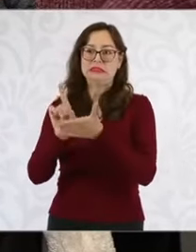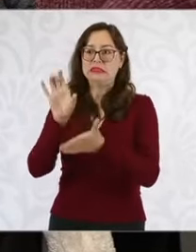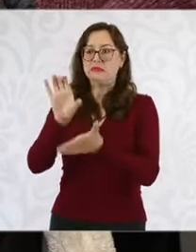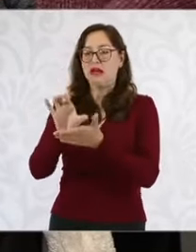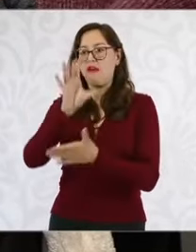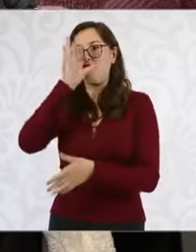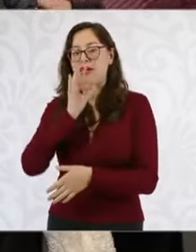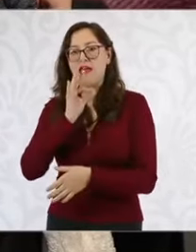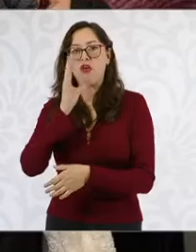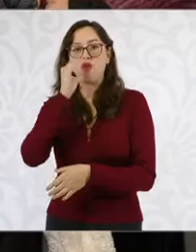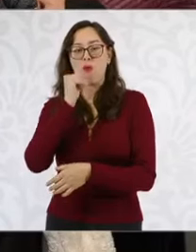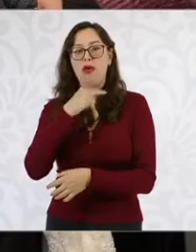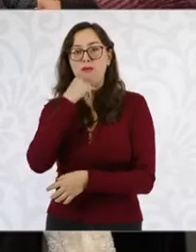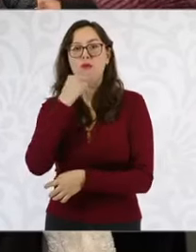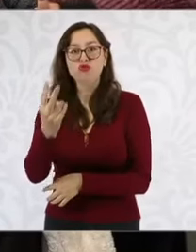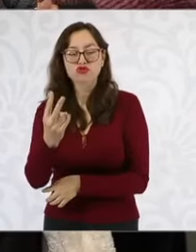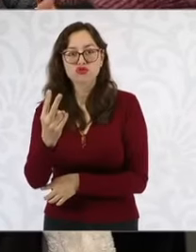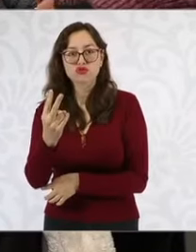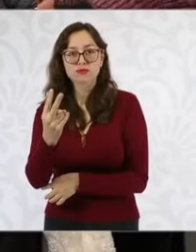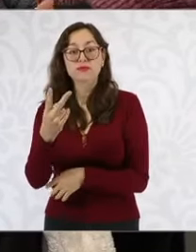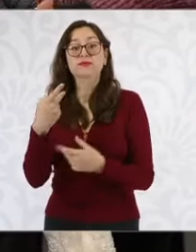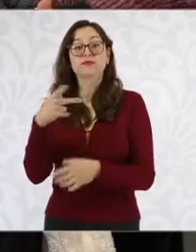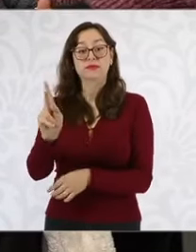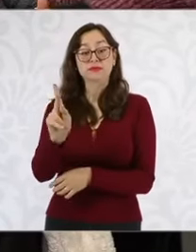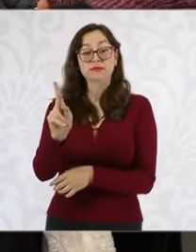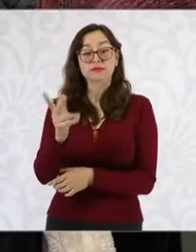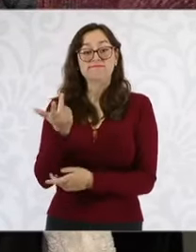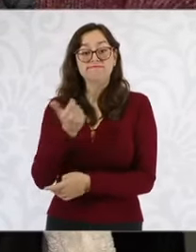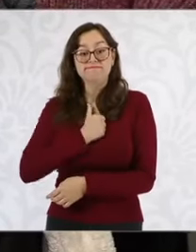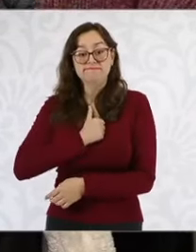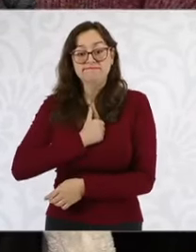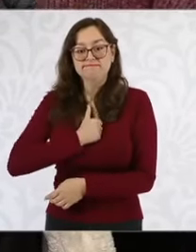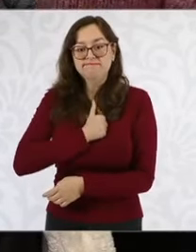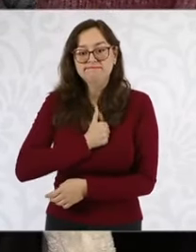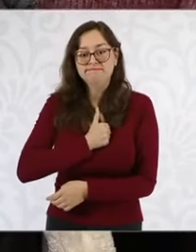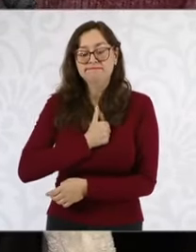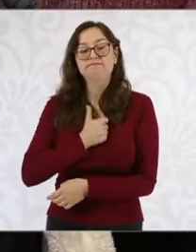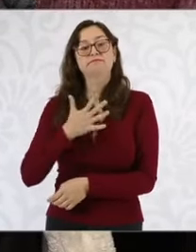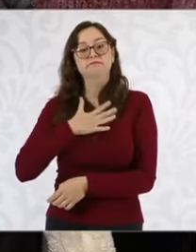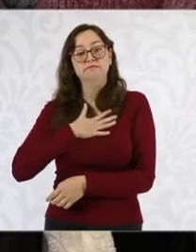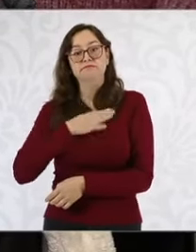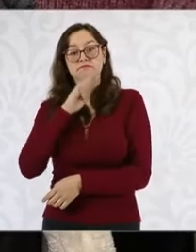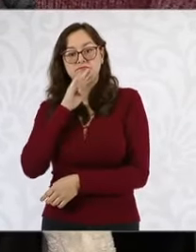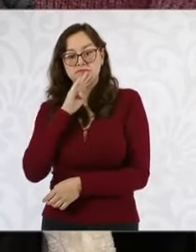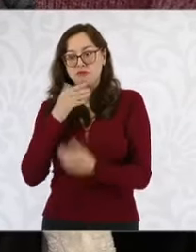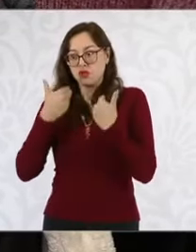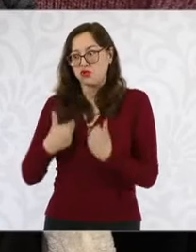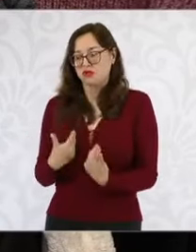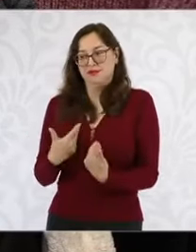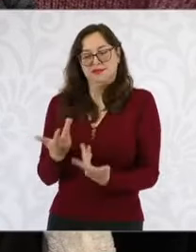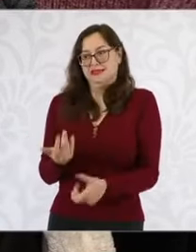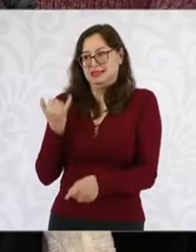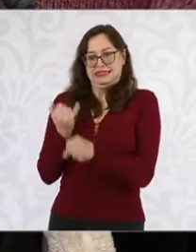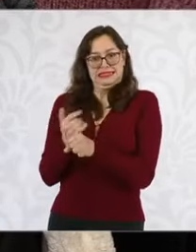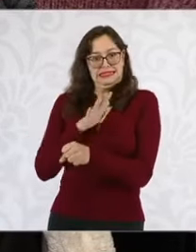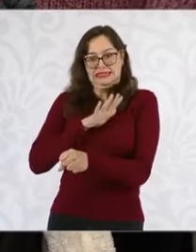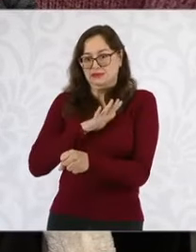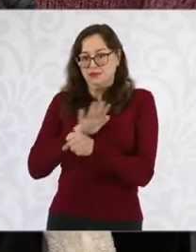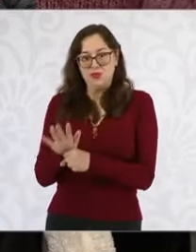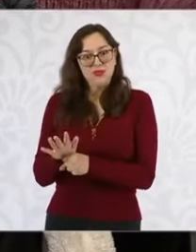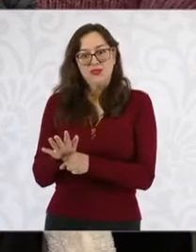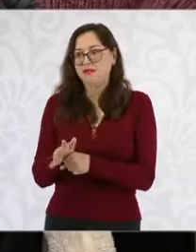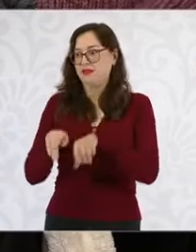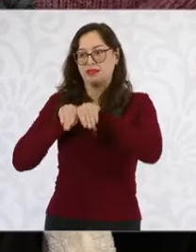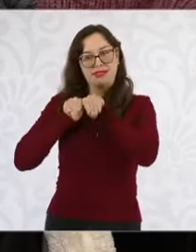o salud no pueden hablar. Desgraciadamente, mi mamá y yo desde lo particular no nos damos abasto a enseñar uno por uno a todas